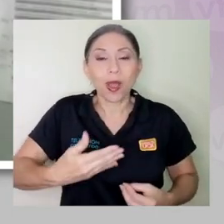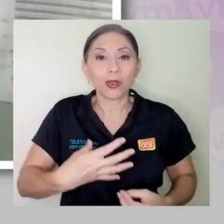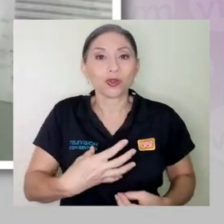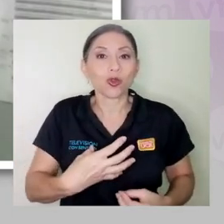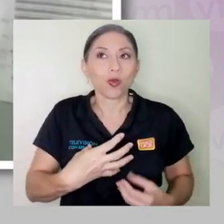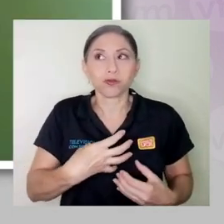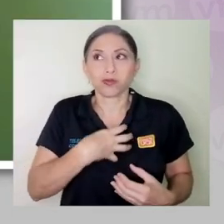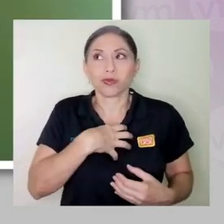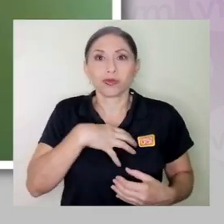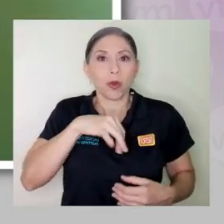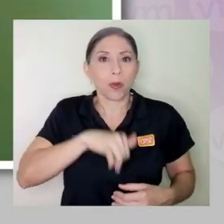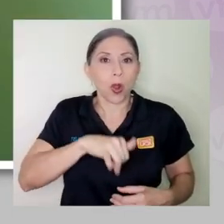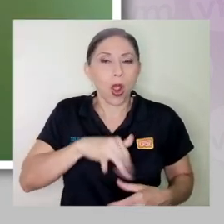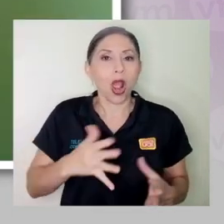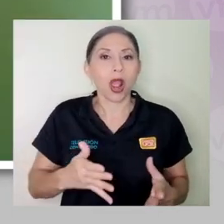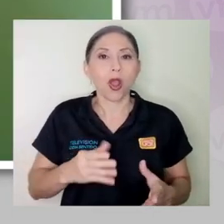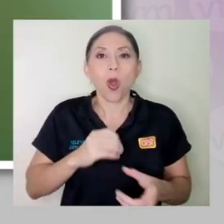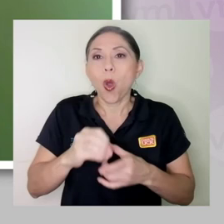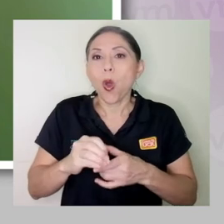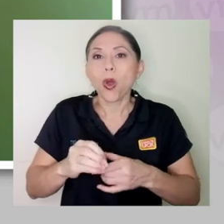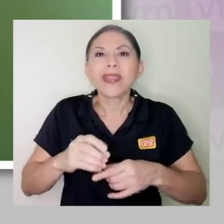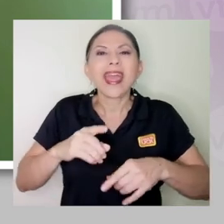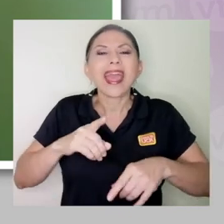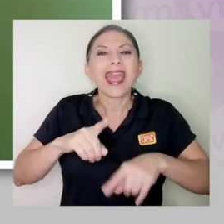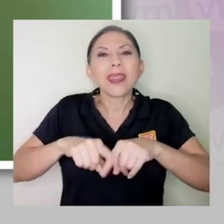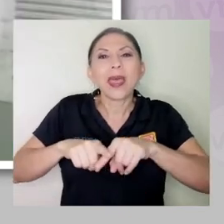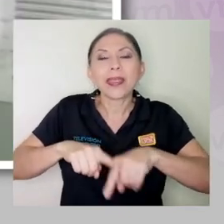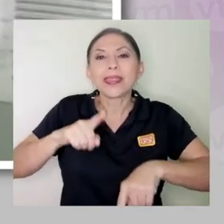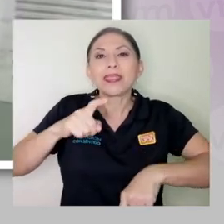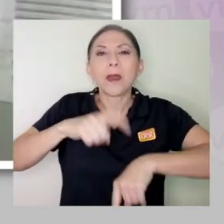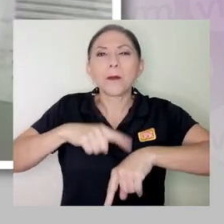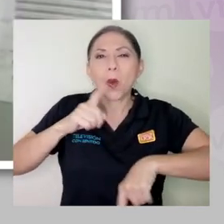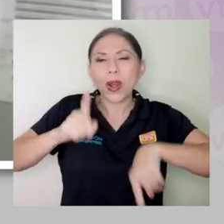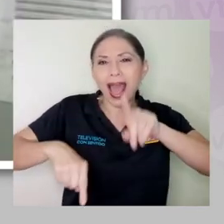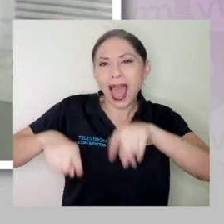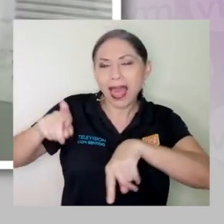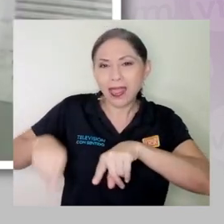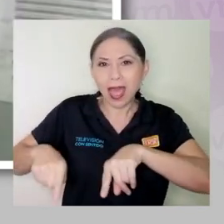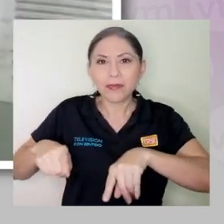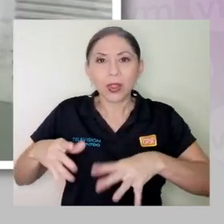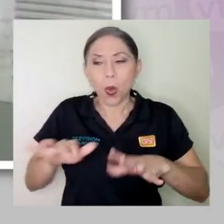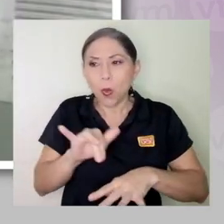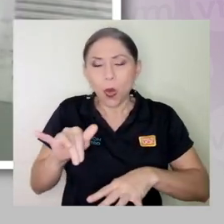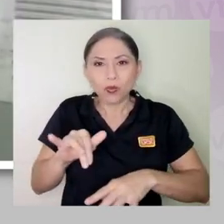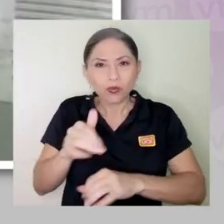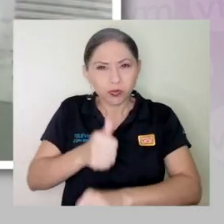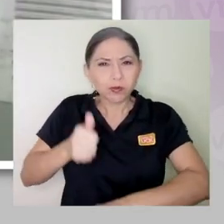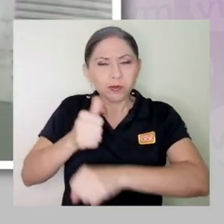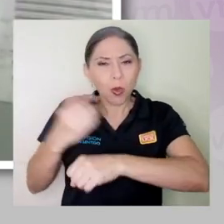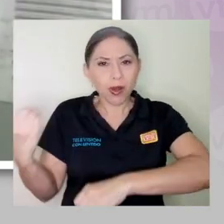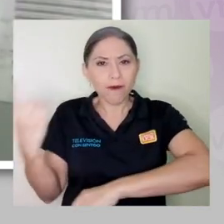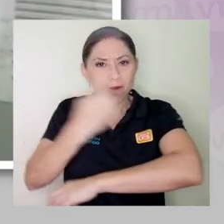cuando son alimentos de temporada, fijarse en las fechas, digamos, como una generalidad. Más adelante ya podemos